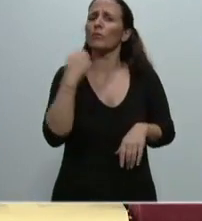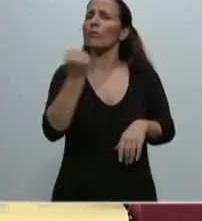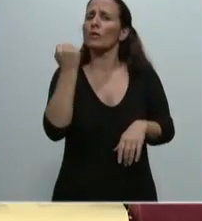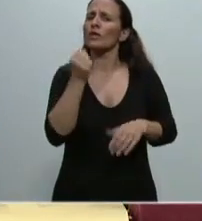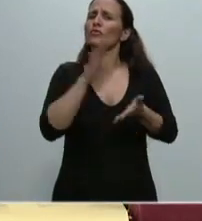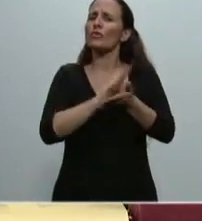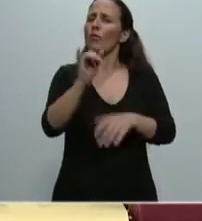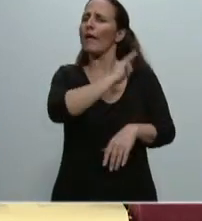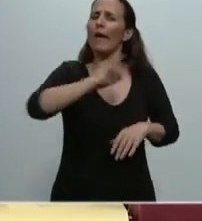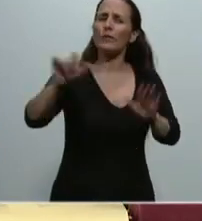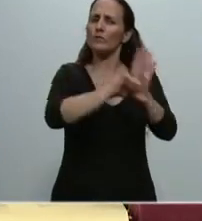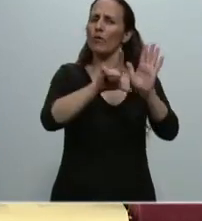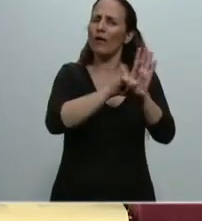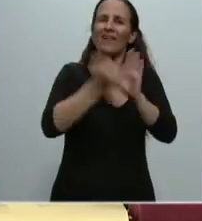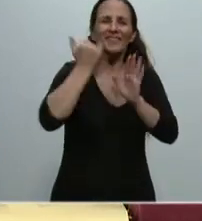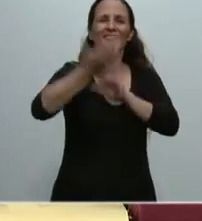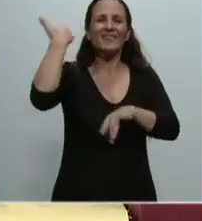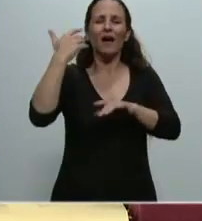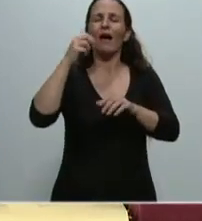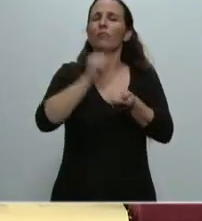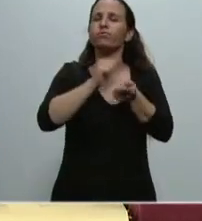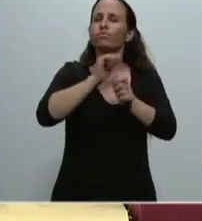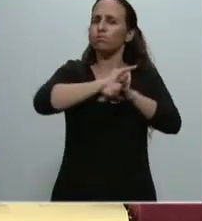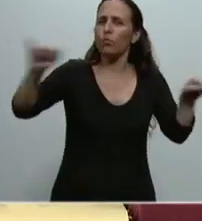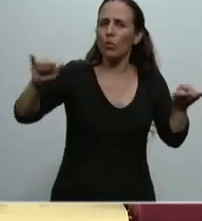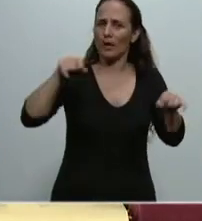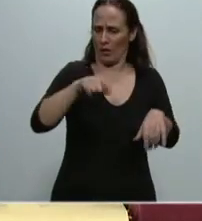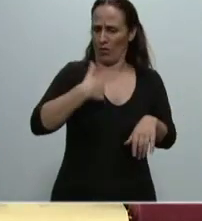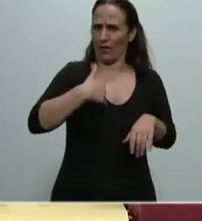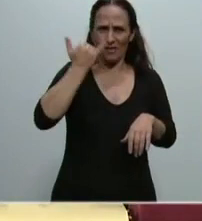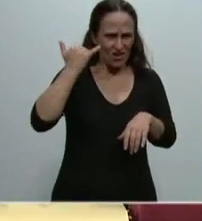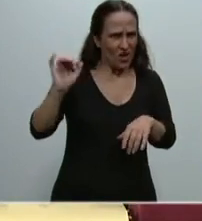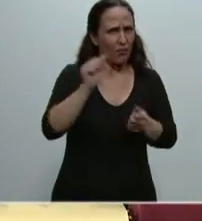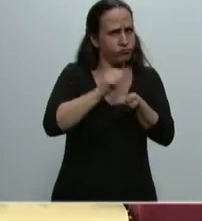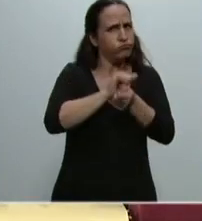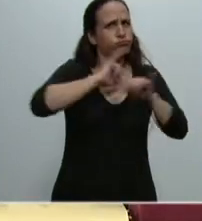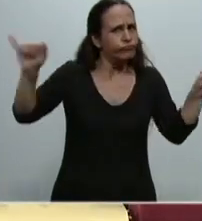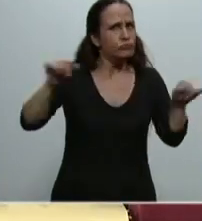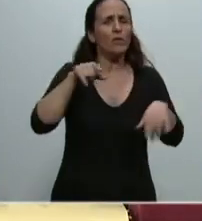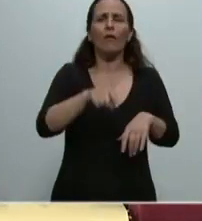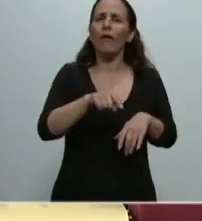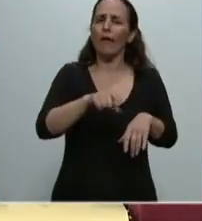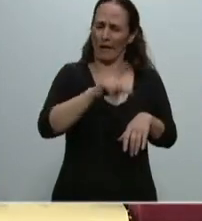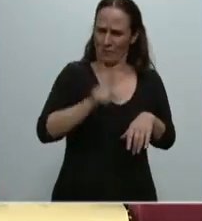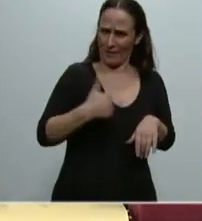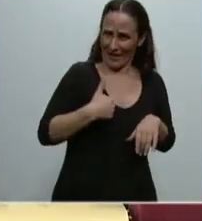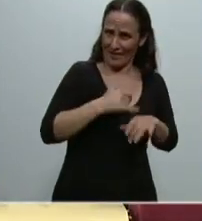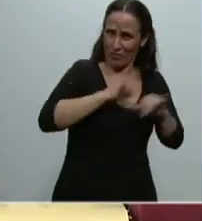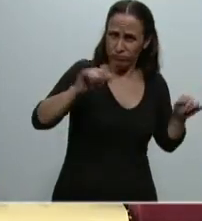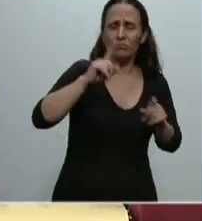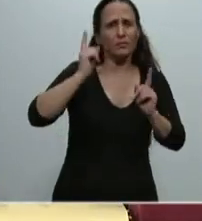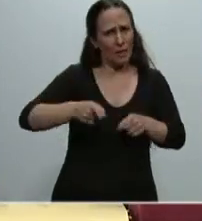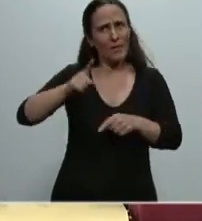los avisos legales publicados oportunamente por la República Argentina, no solamente en nuestro país, no